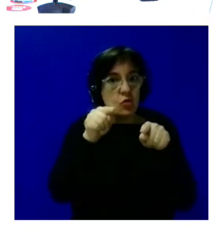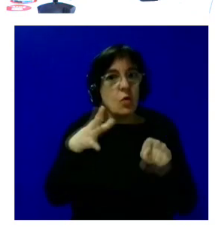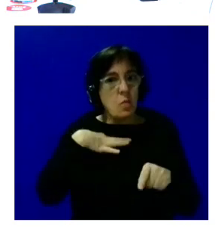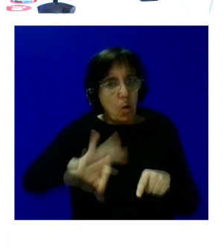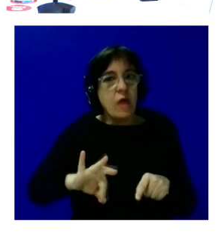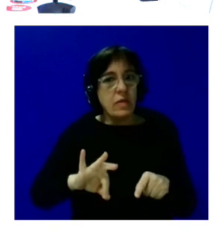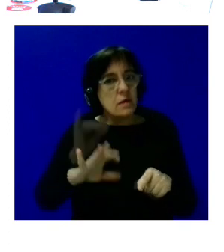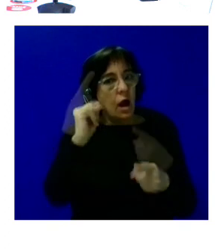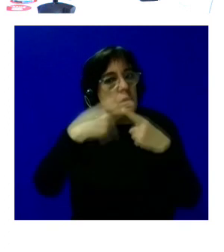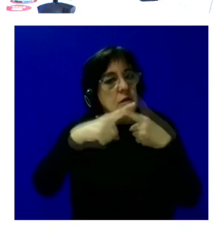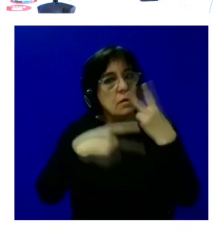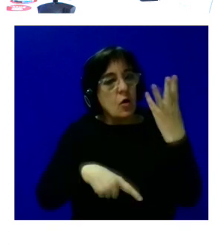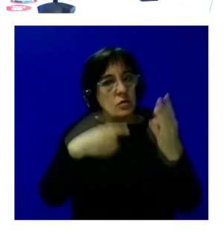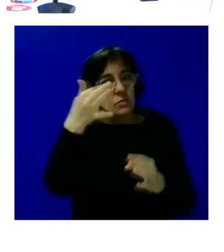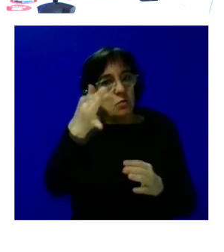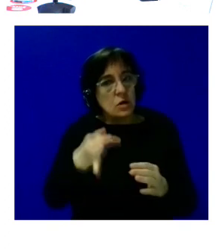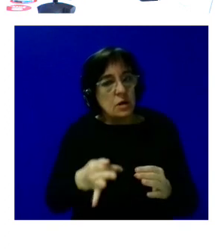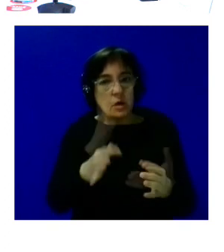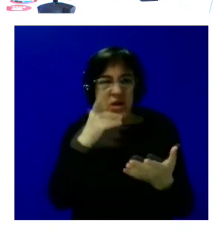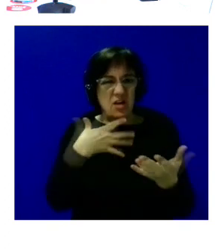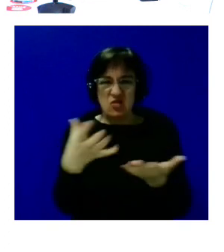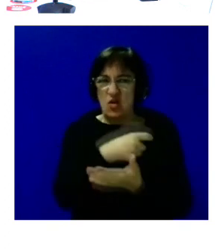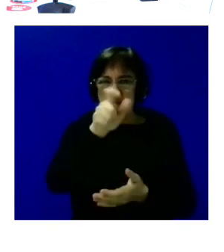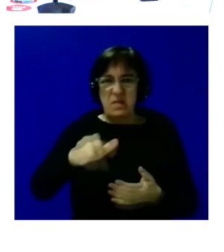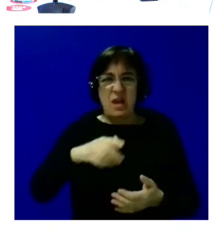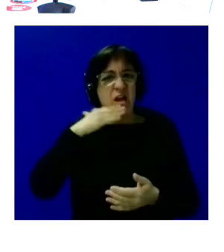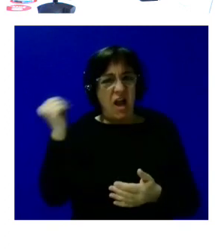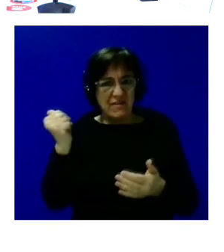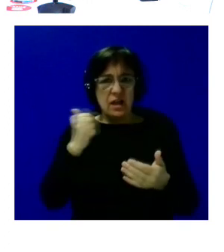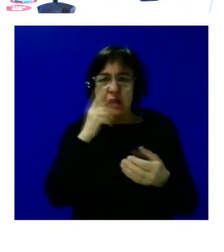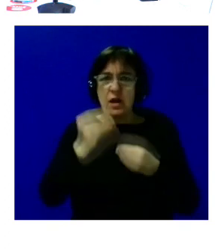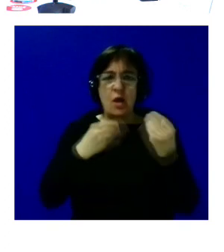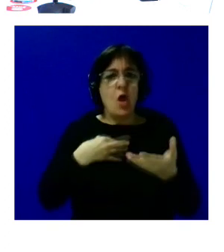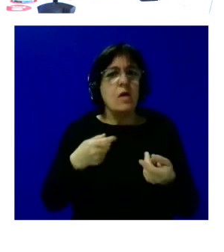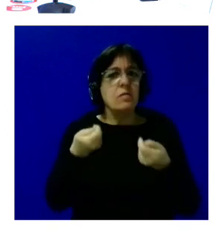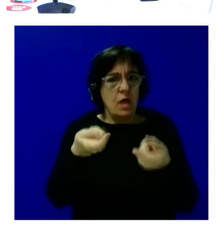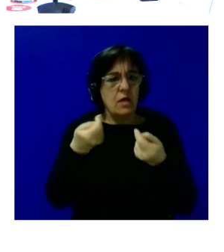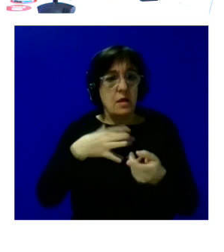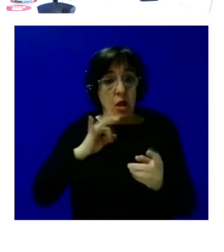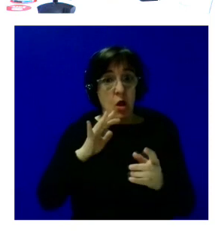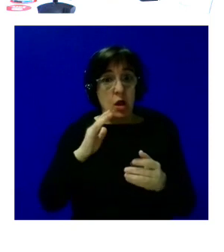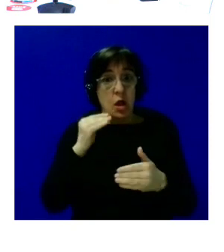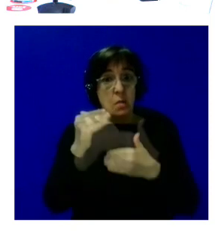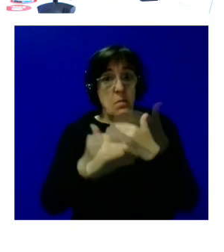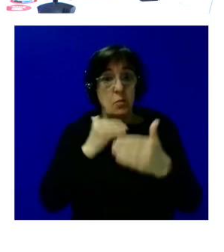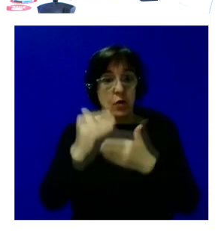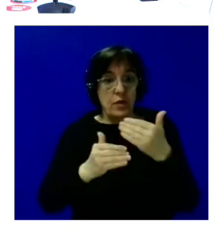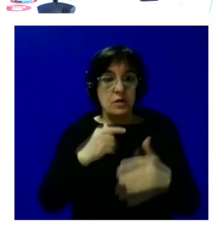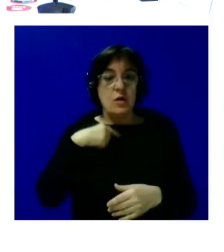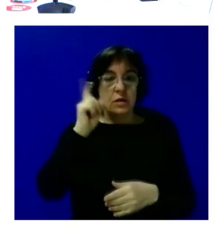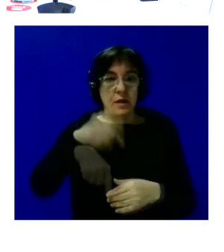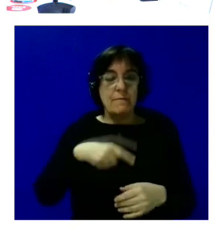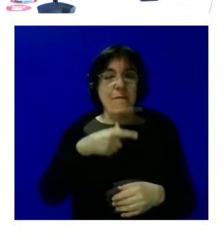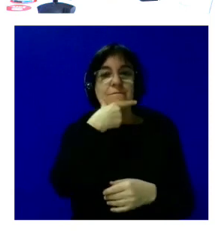también todas las personas tienen muchas habilidades y mucho que ofrecer entonces todo ese proceso tiene que ver también con